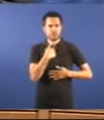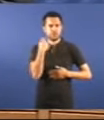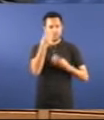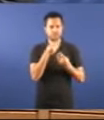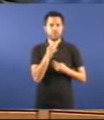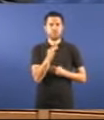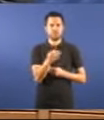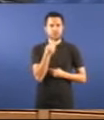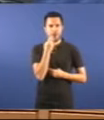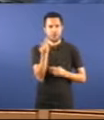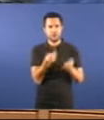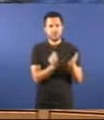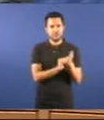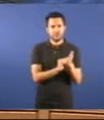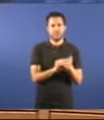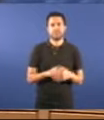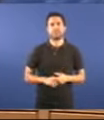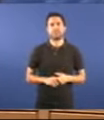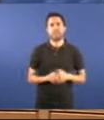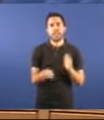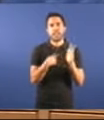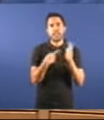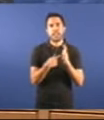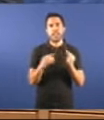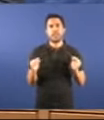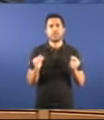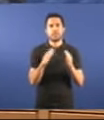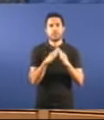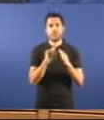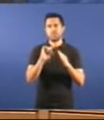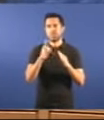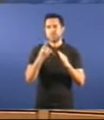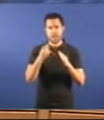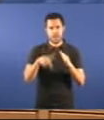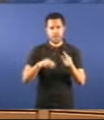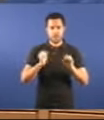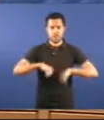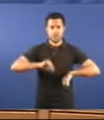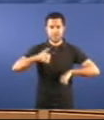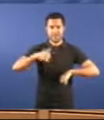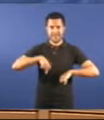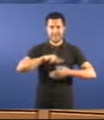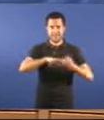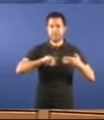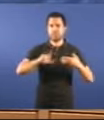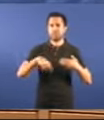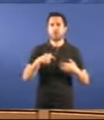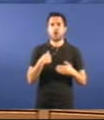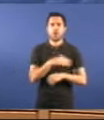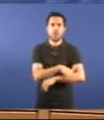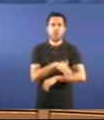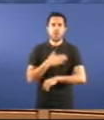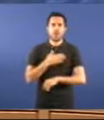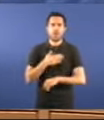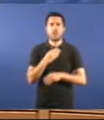a primeira lei de Montes que se aprobou en Galicia foi neste goberno. É verdad que fixemos moitas cousas todos xuntos desde o ano